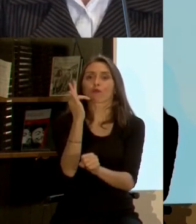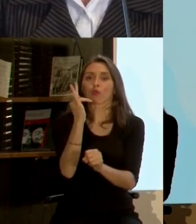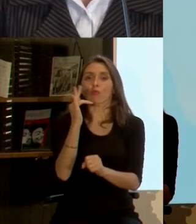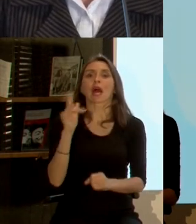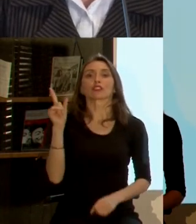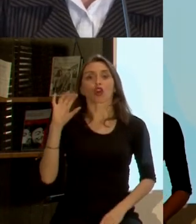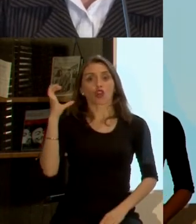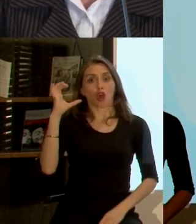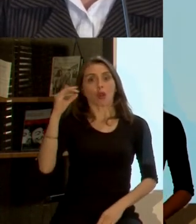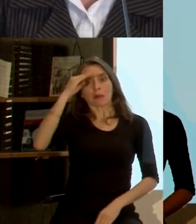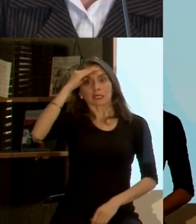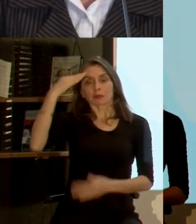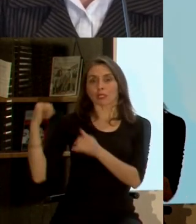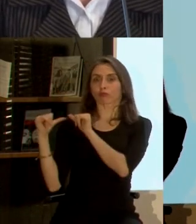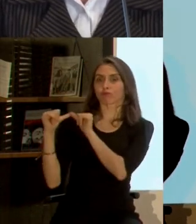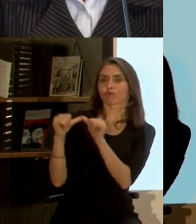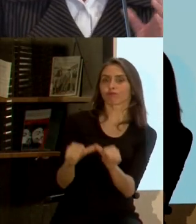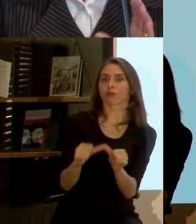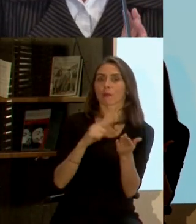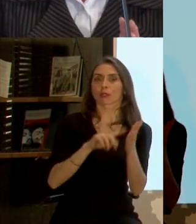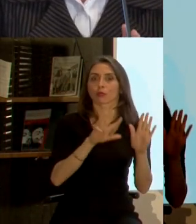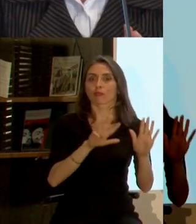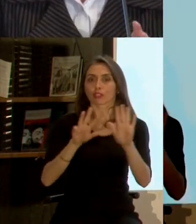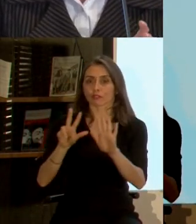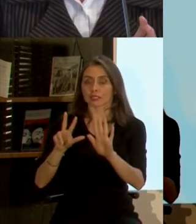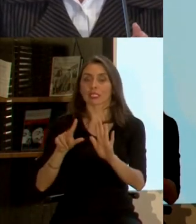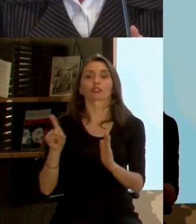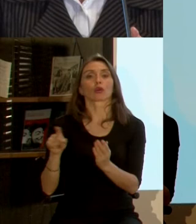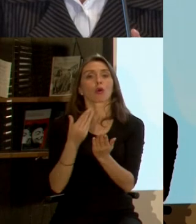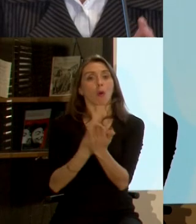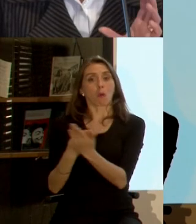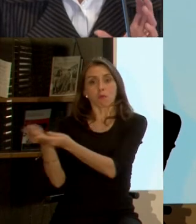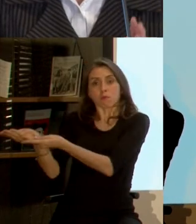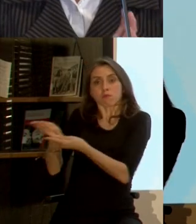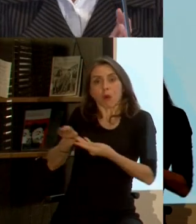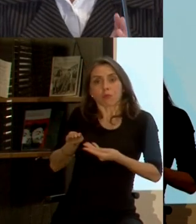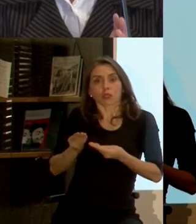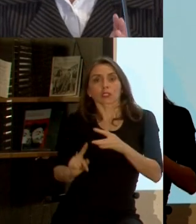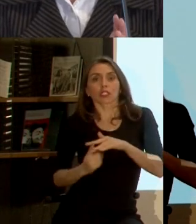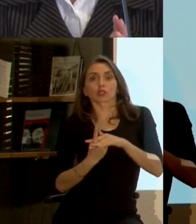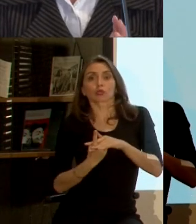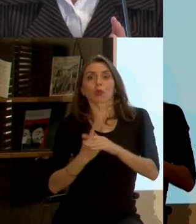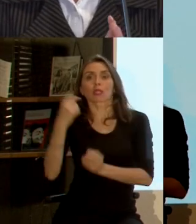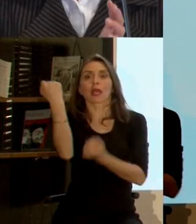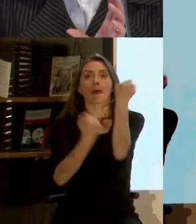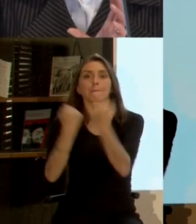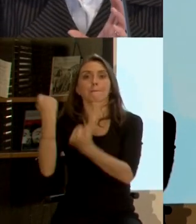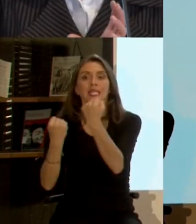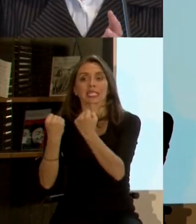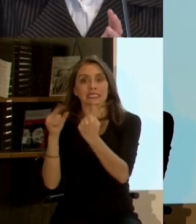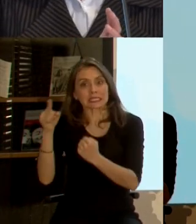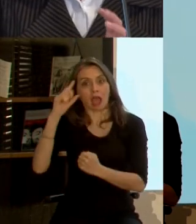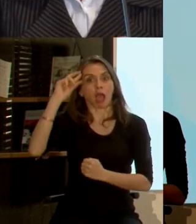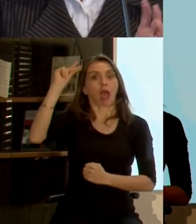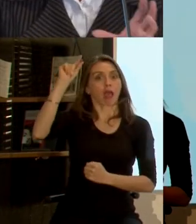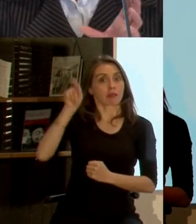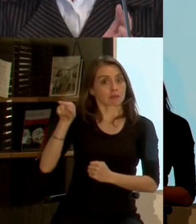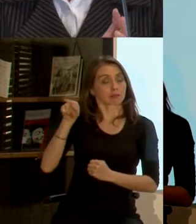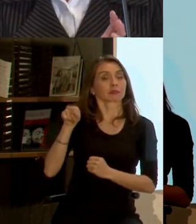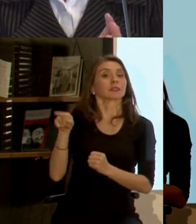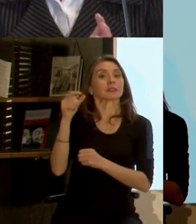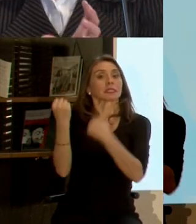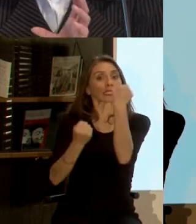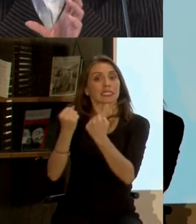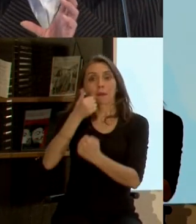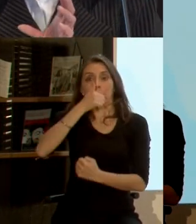una experiencia ya desde el año 98 y fue una propuesta que surge del sector privado el sector